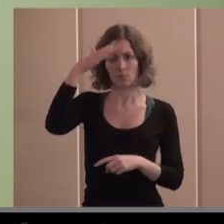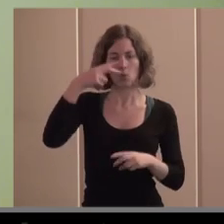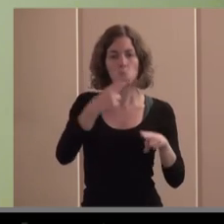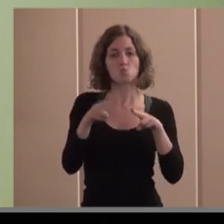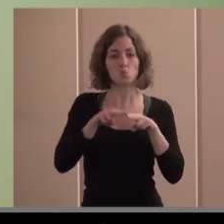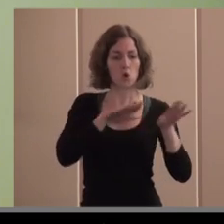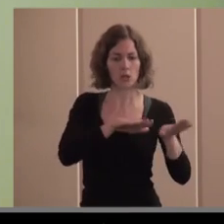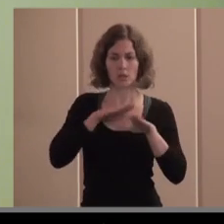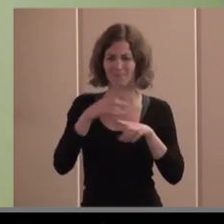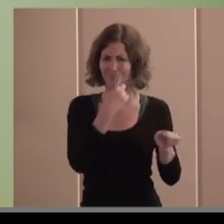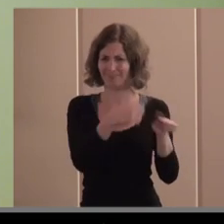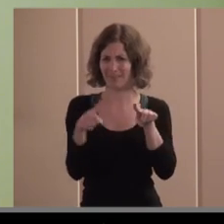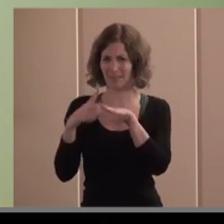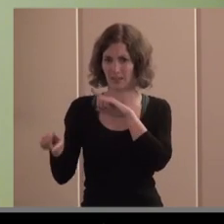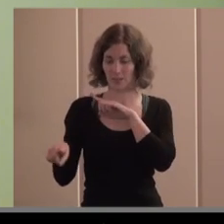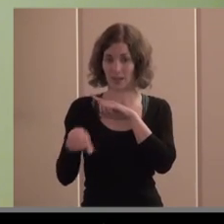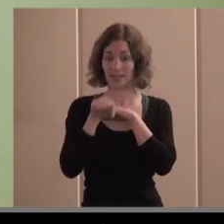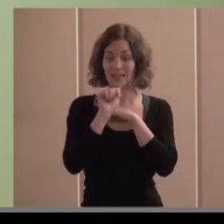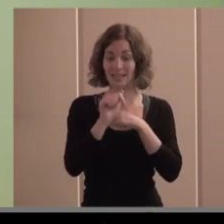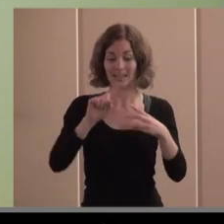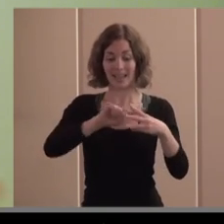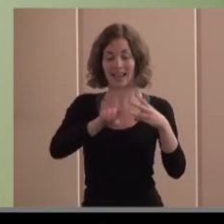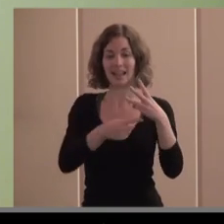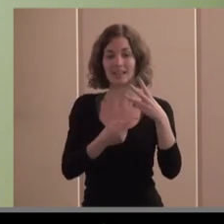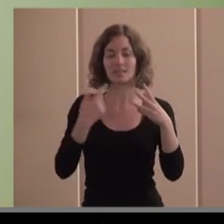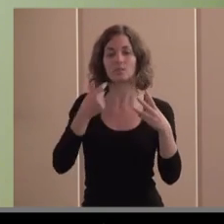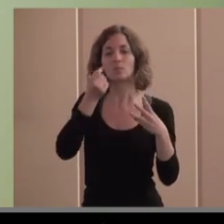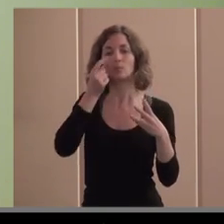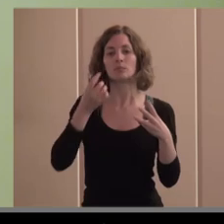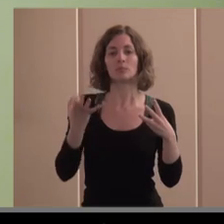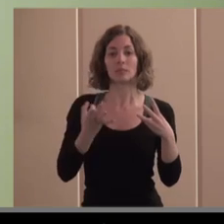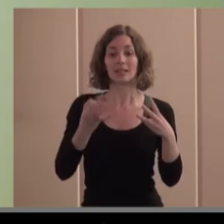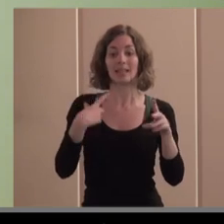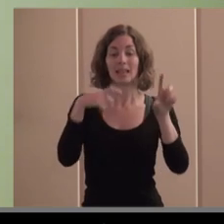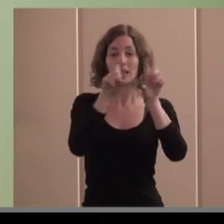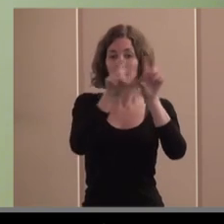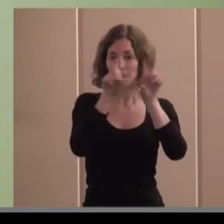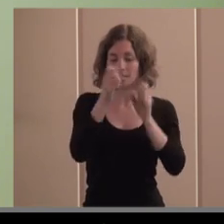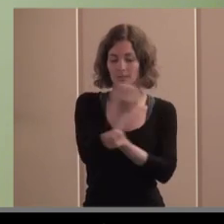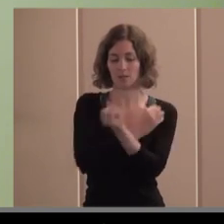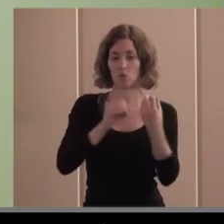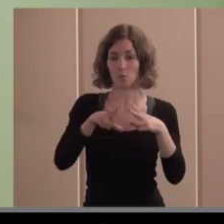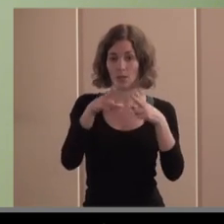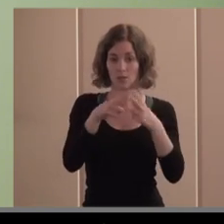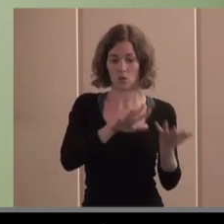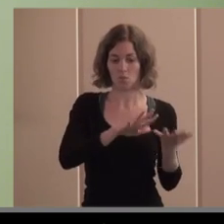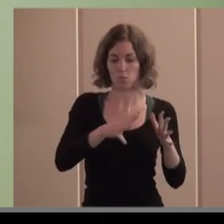donde a mayor empleo perdón a mayor implantación de empresas de economía social hay